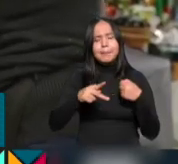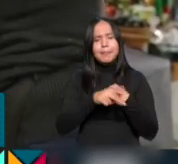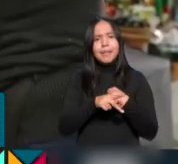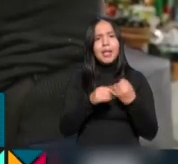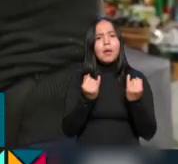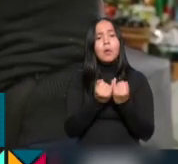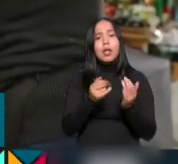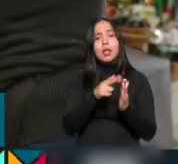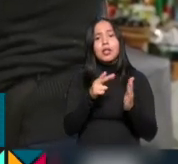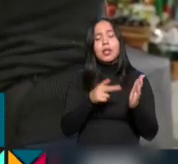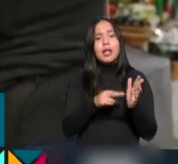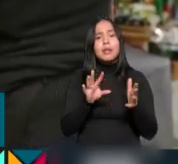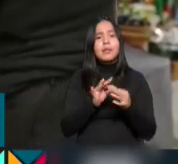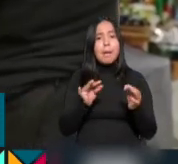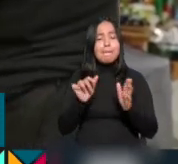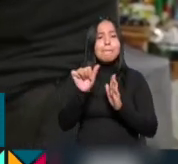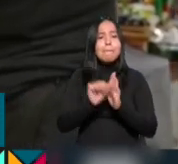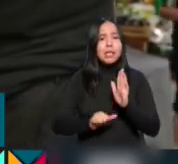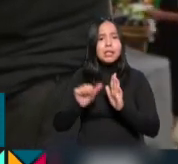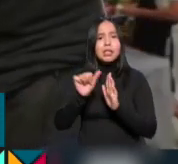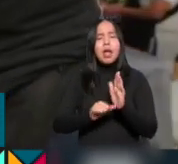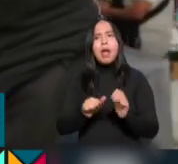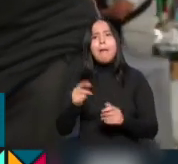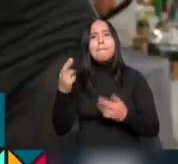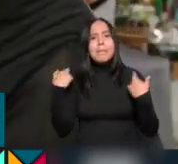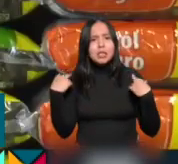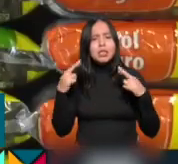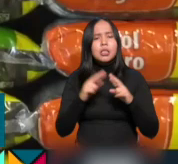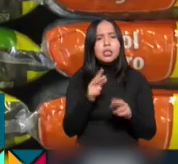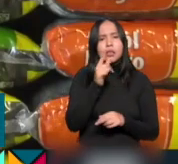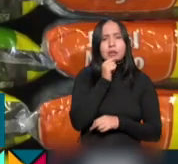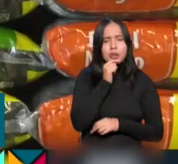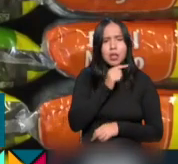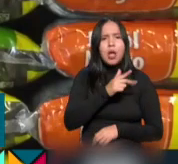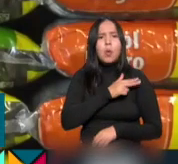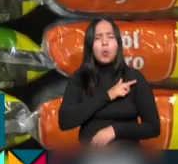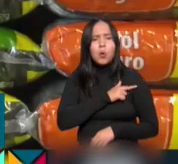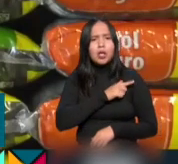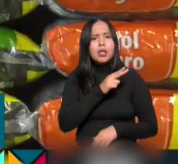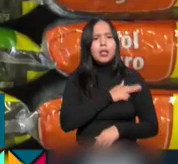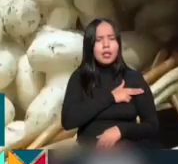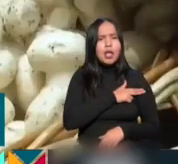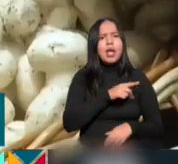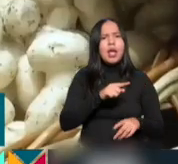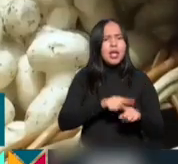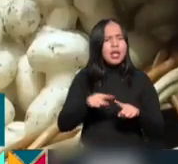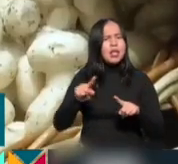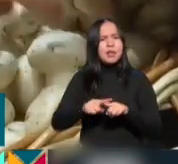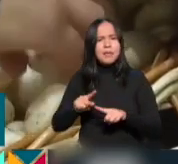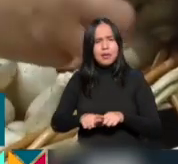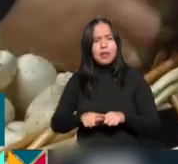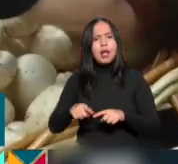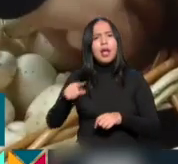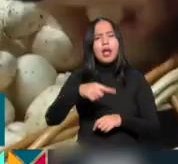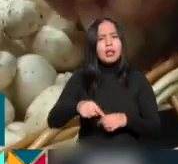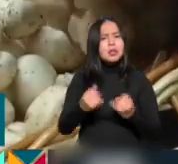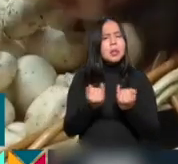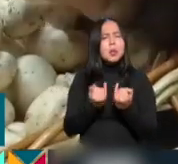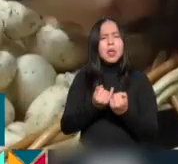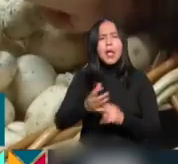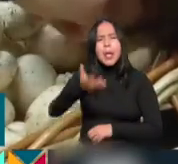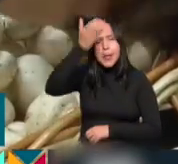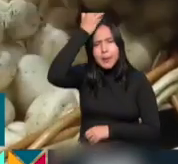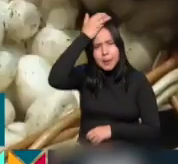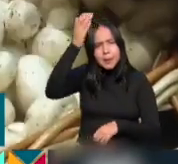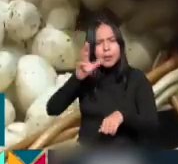reforma establece que el salario mensual de docentes, policías, guardias nacionales e integrantes de las Fuerzas Armadas Permanente, además de médicos y